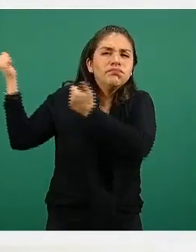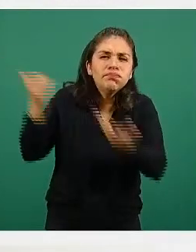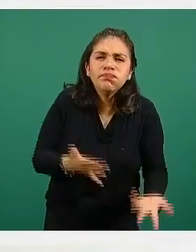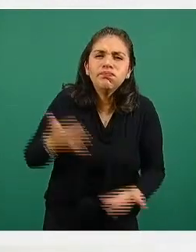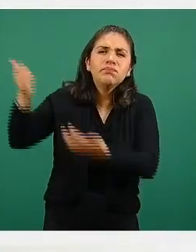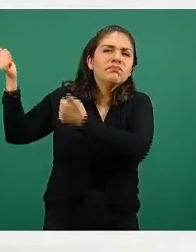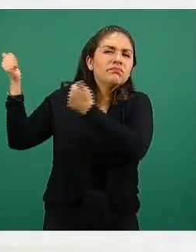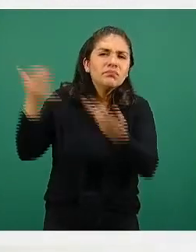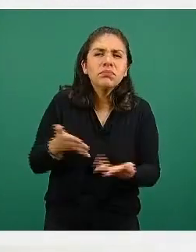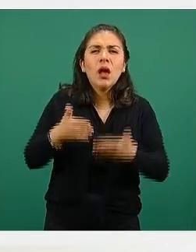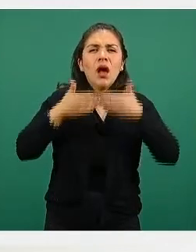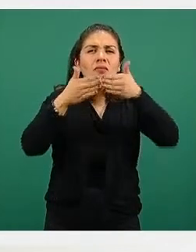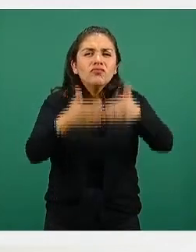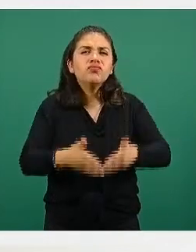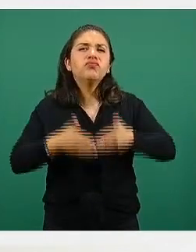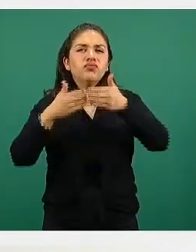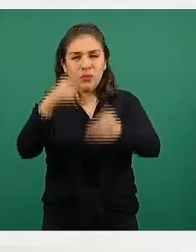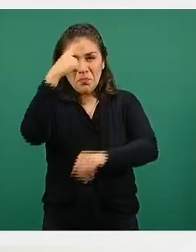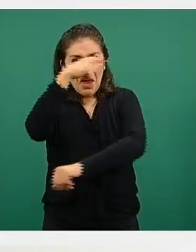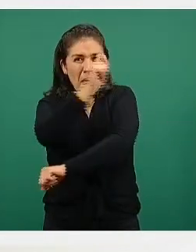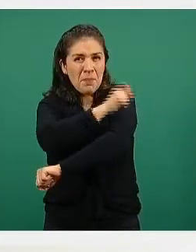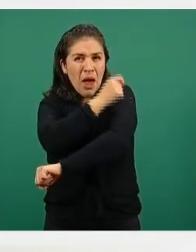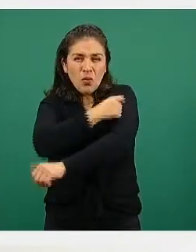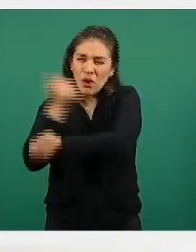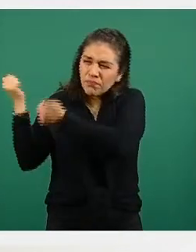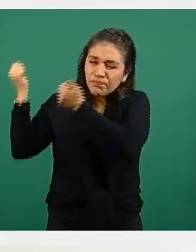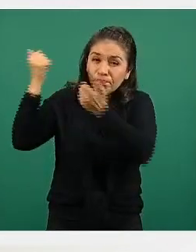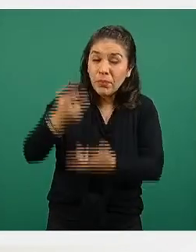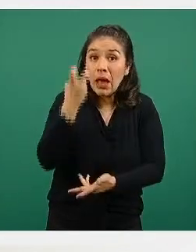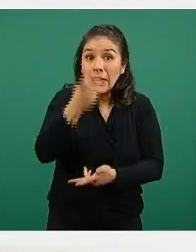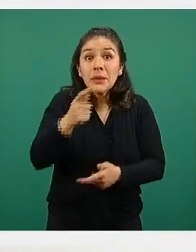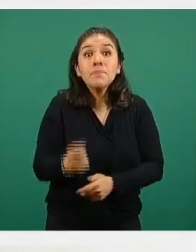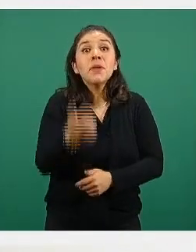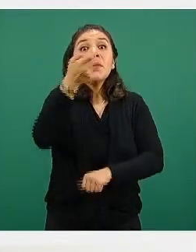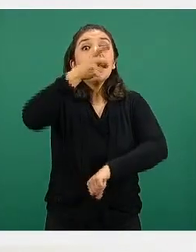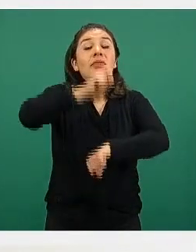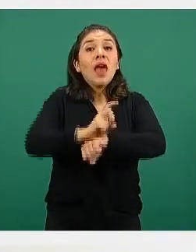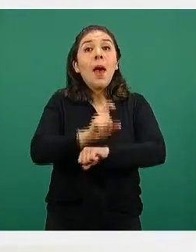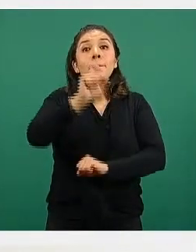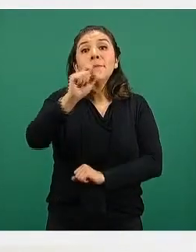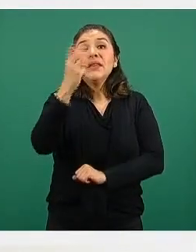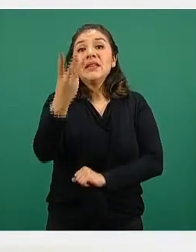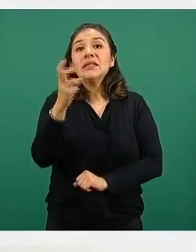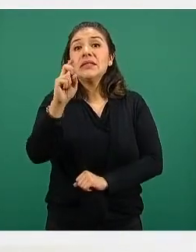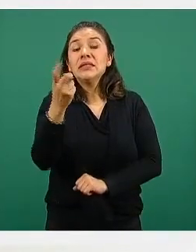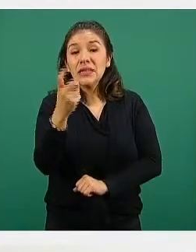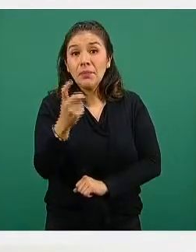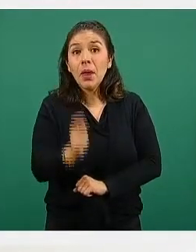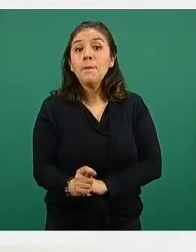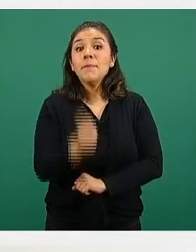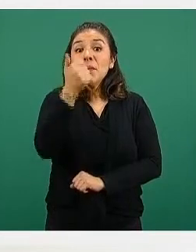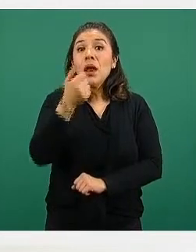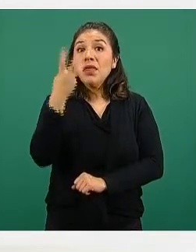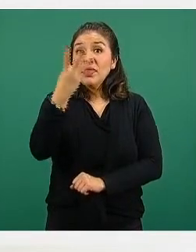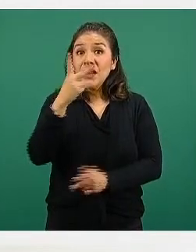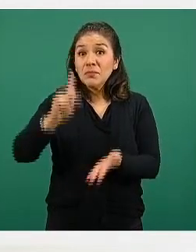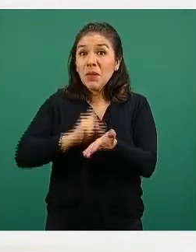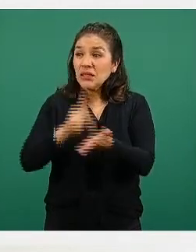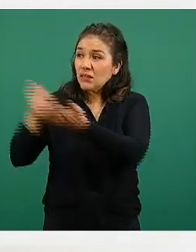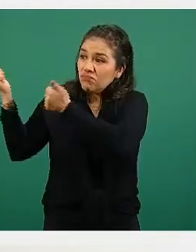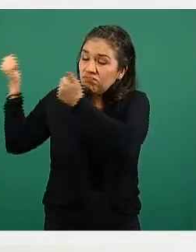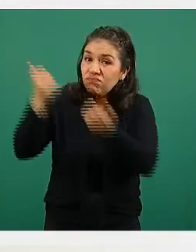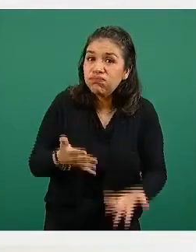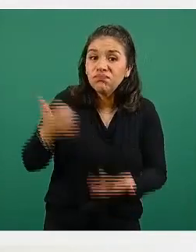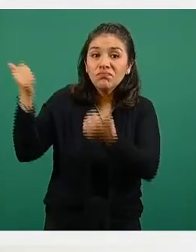lotes que han ido llegando al país desde ese primer 23 de diciembre. Los primeros tres embarques que llegaron